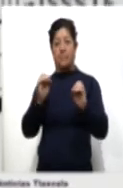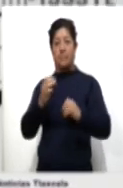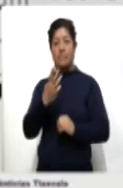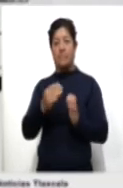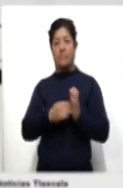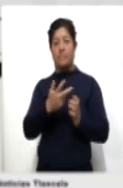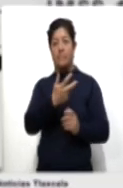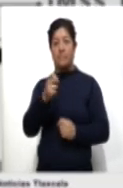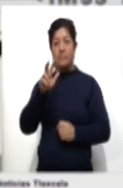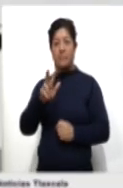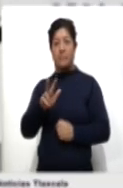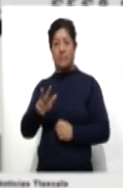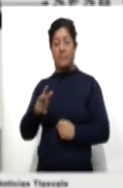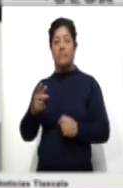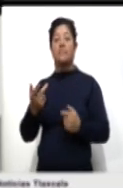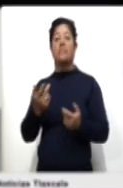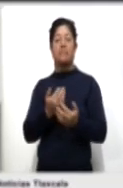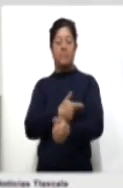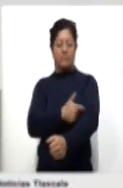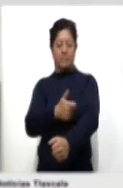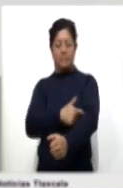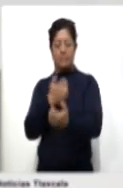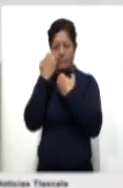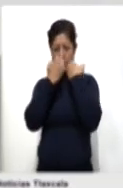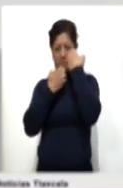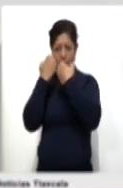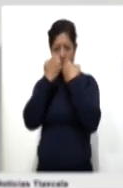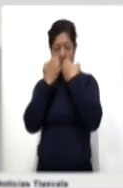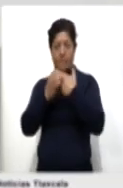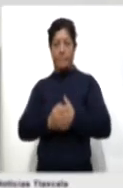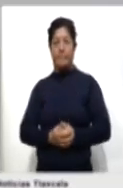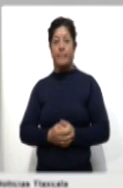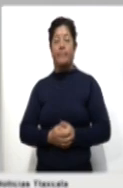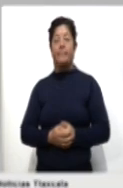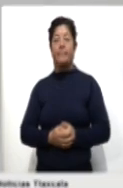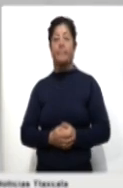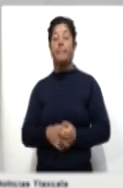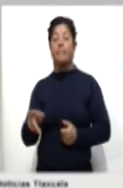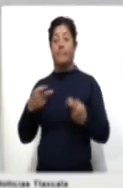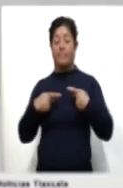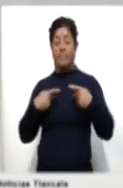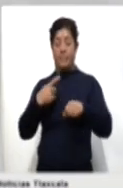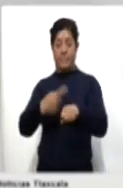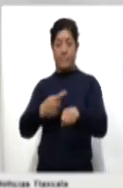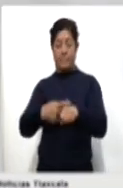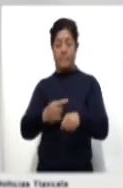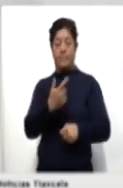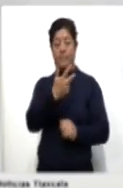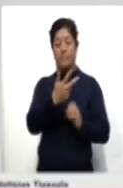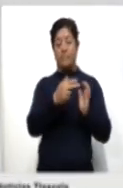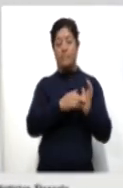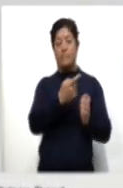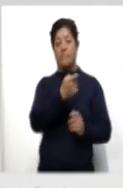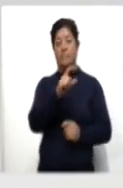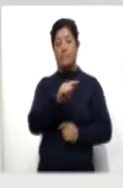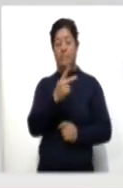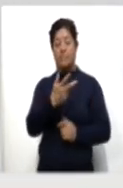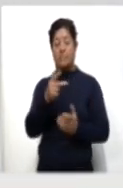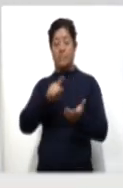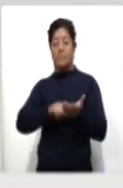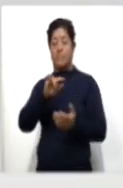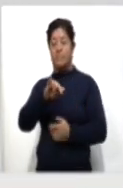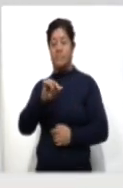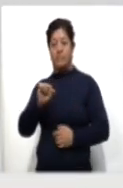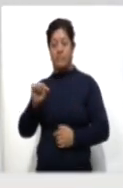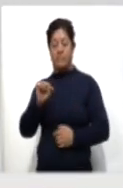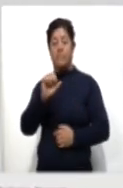y 3.818 se encuentran en espera de resultado. Del total de casos positivos, 8.178 se